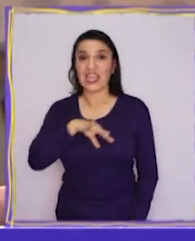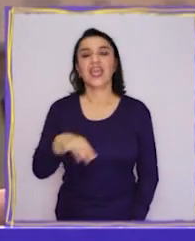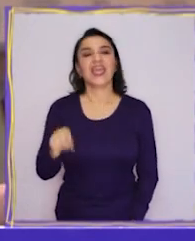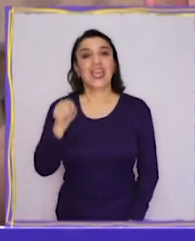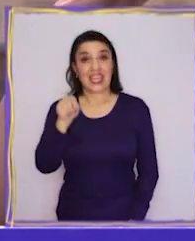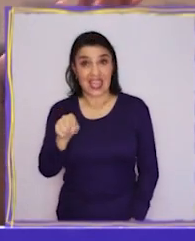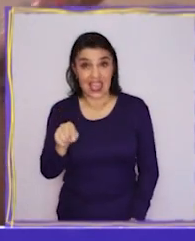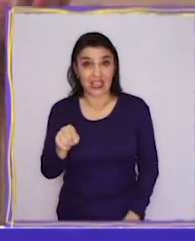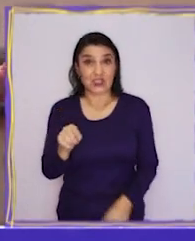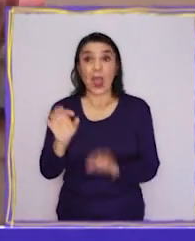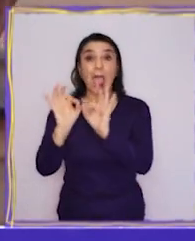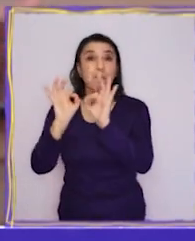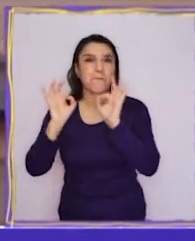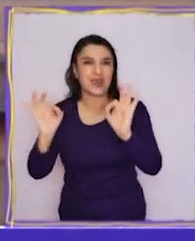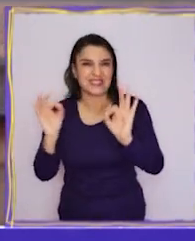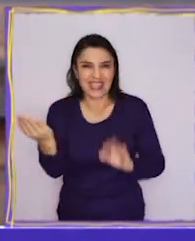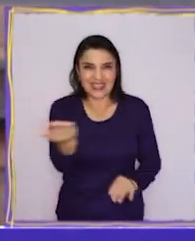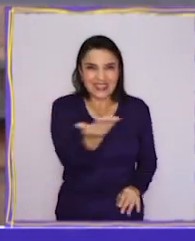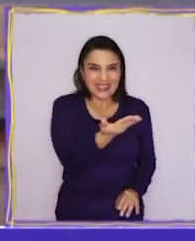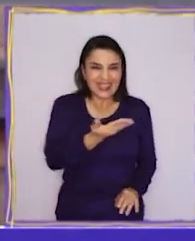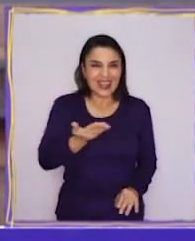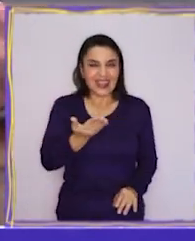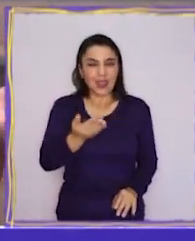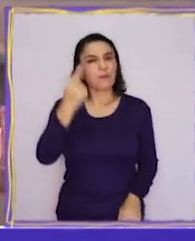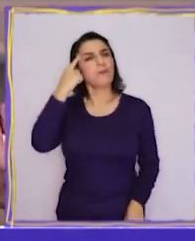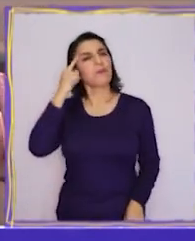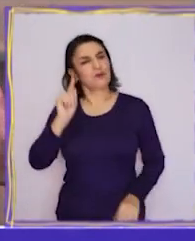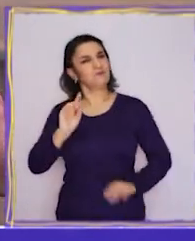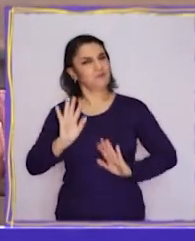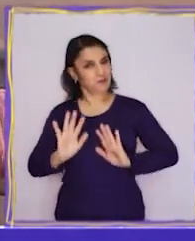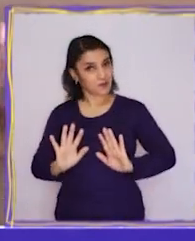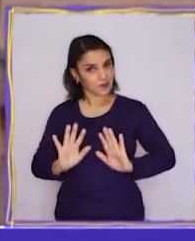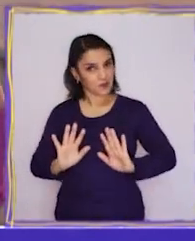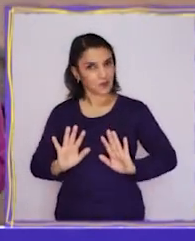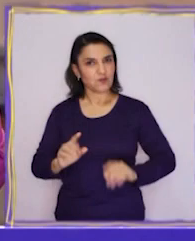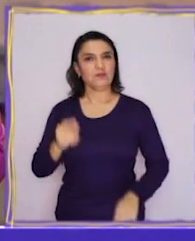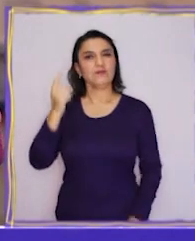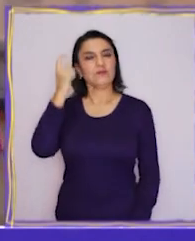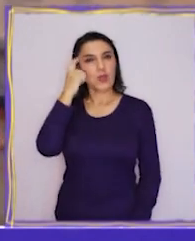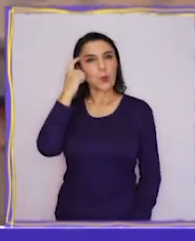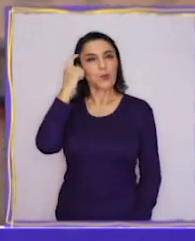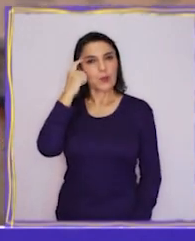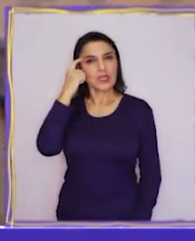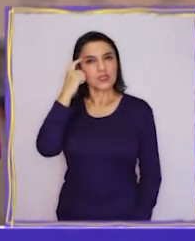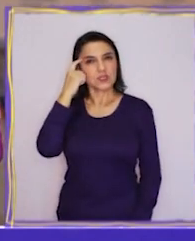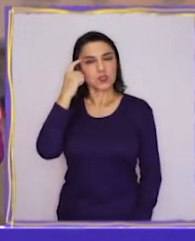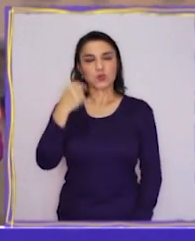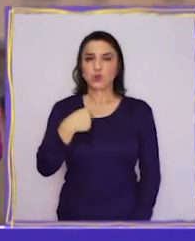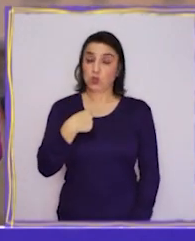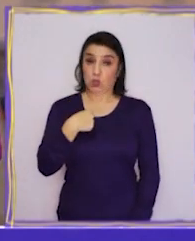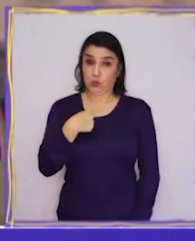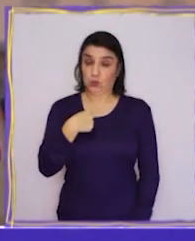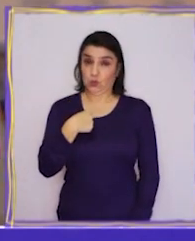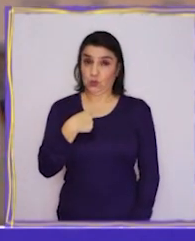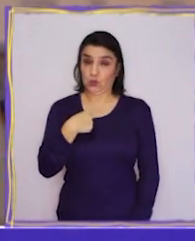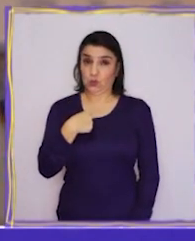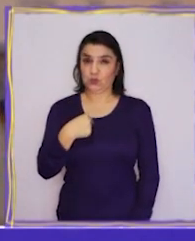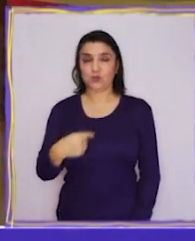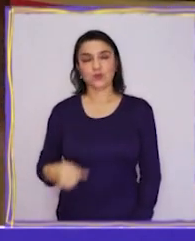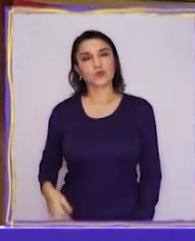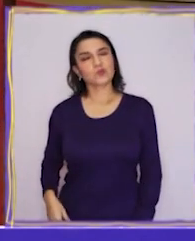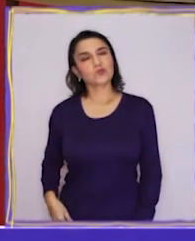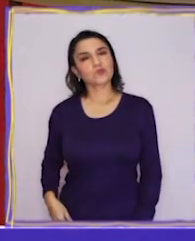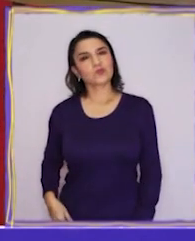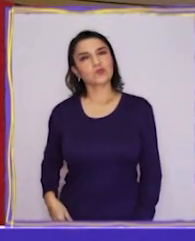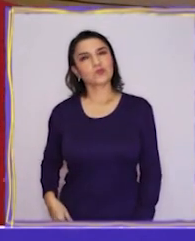Y eso los hace muy especiales. Pero a ver, yo empiezo a pensar y...